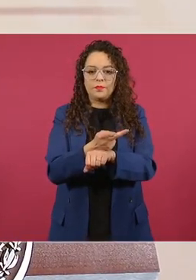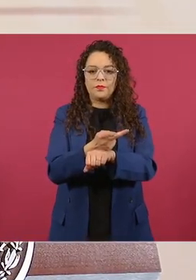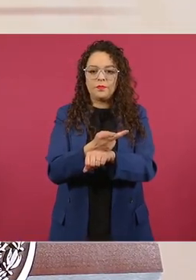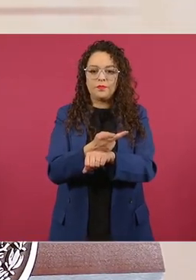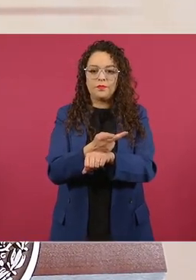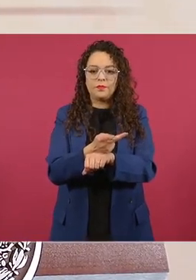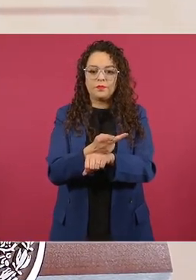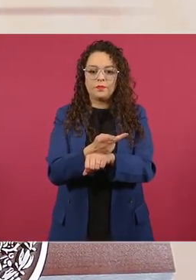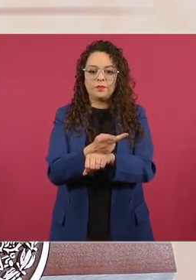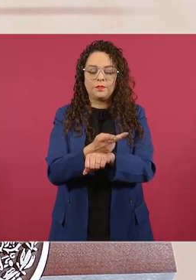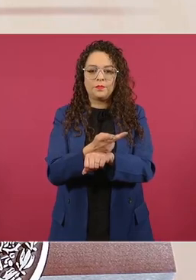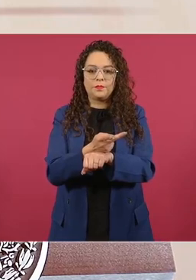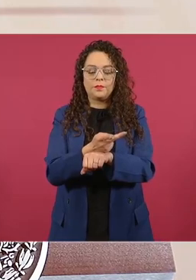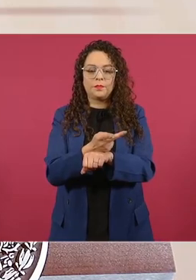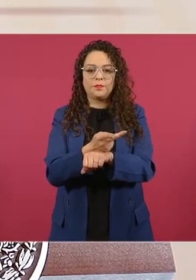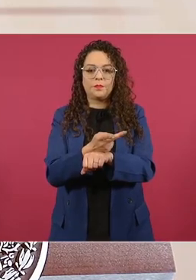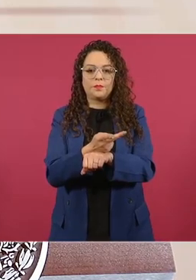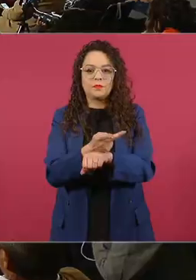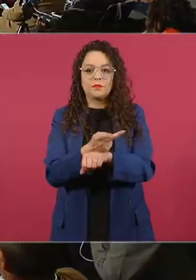que